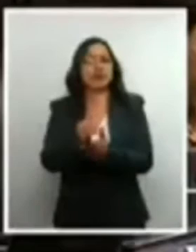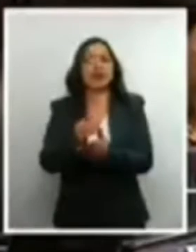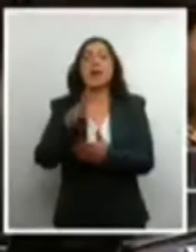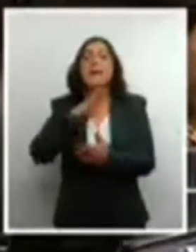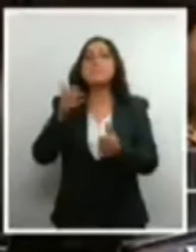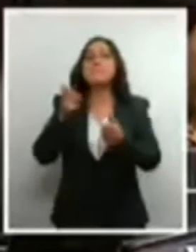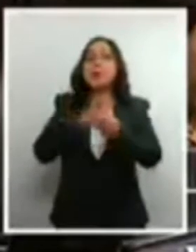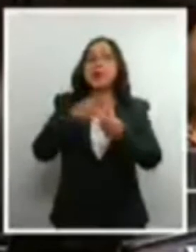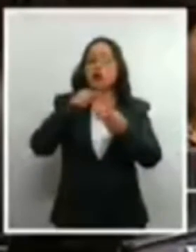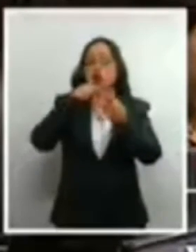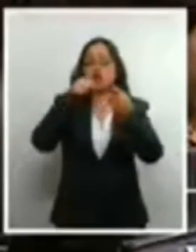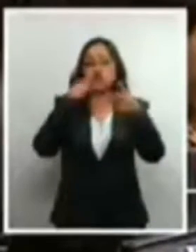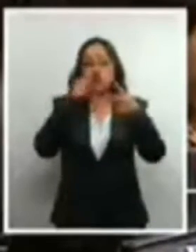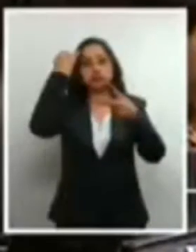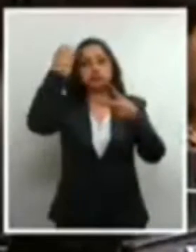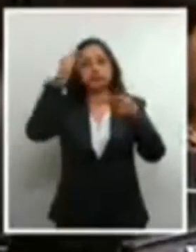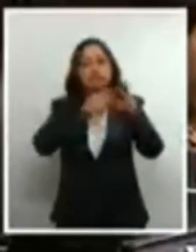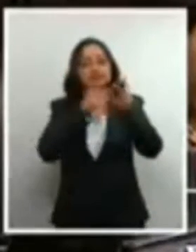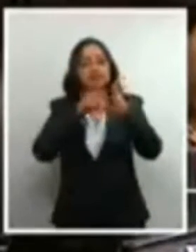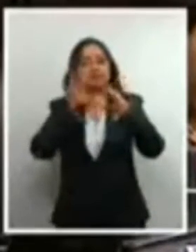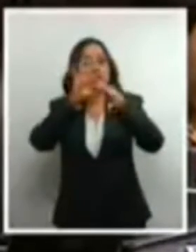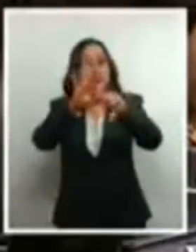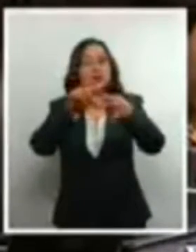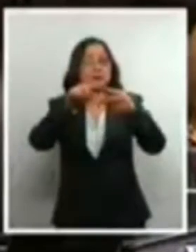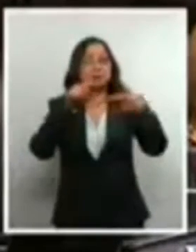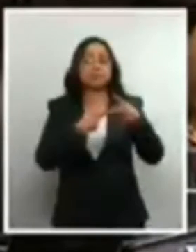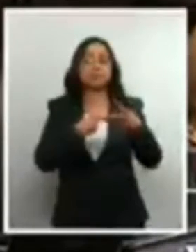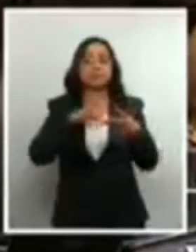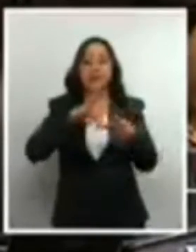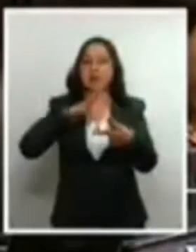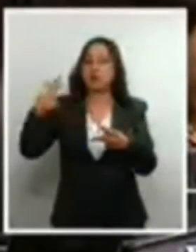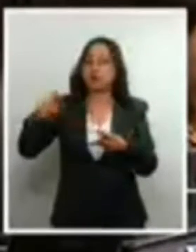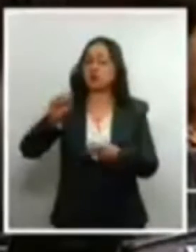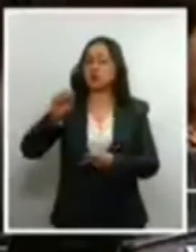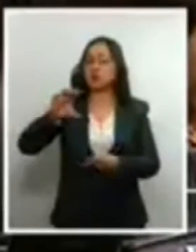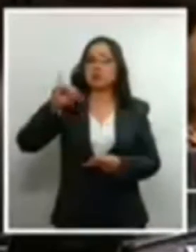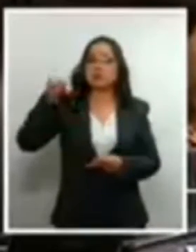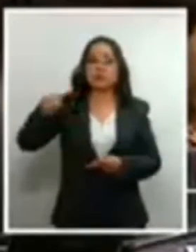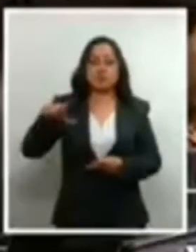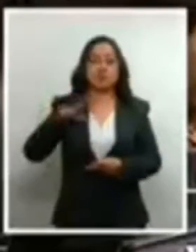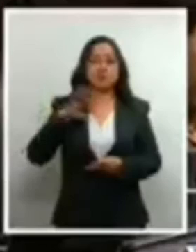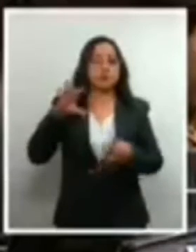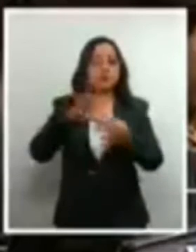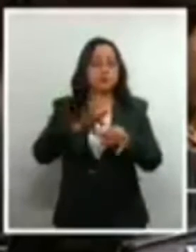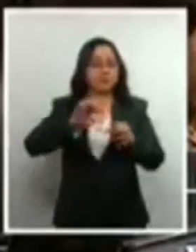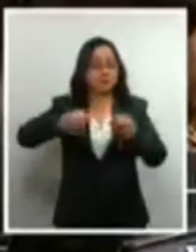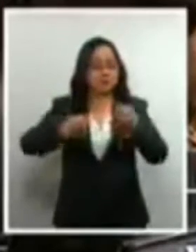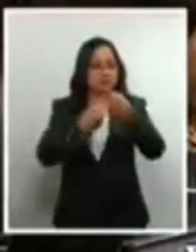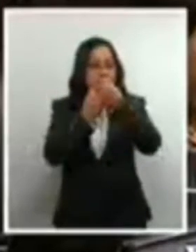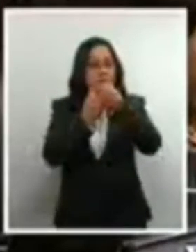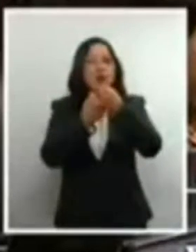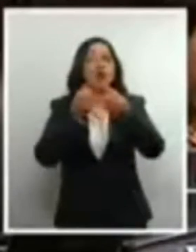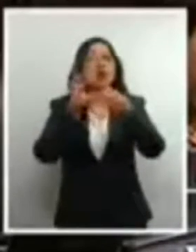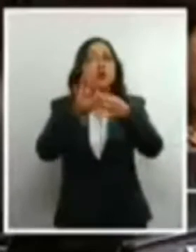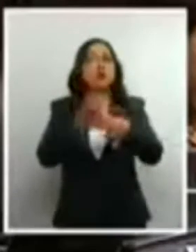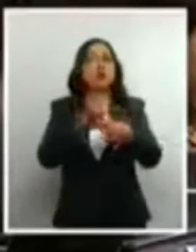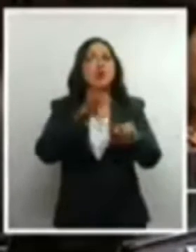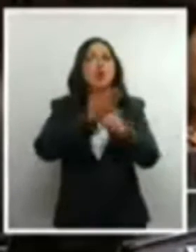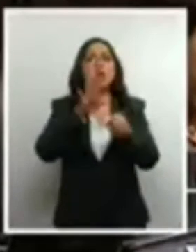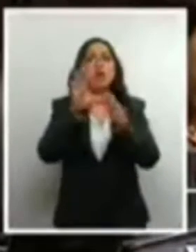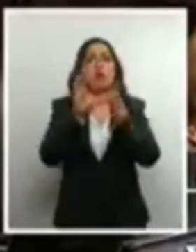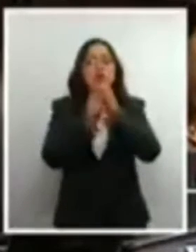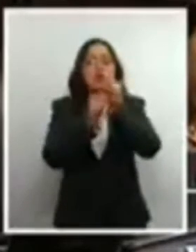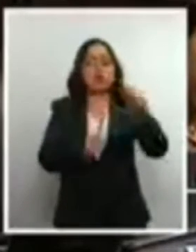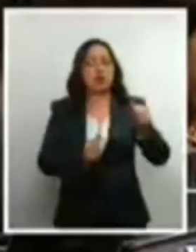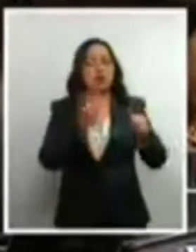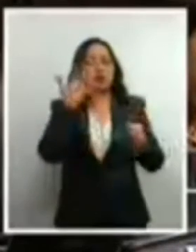en dos jurisprudencias del Pleno de la Corte que tienen fortaleza y que vienen de la acción de inconstitucionalidad 10